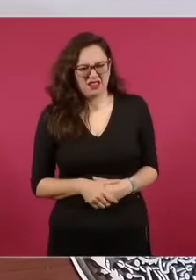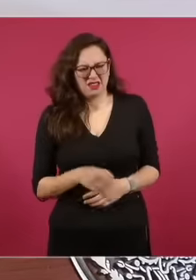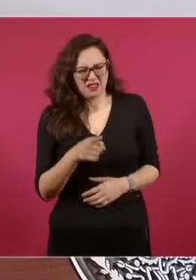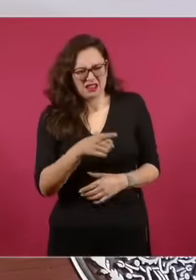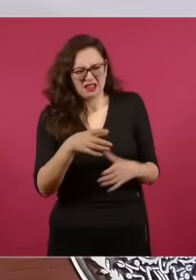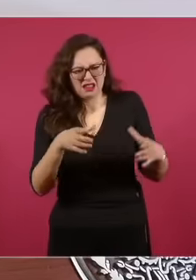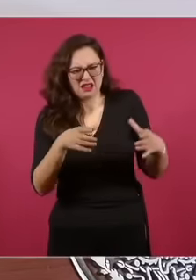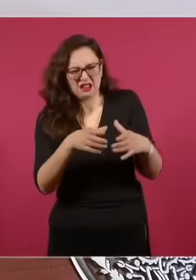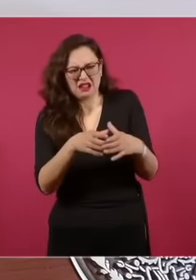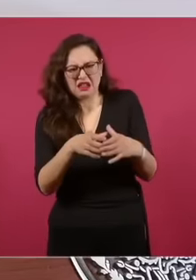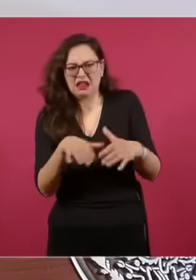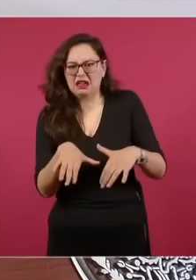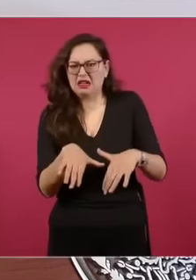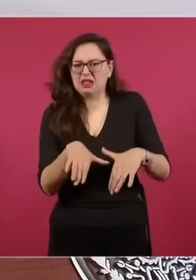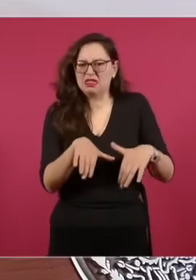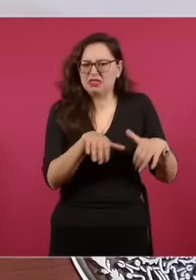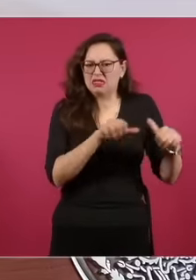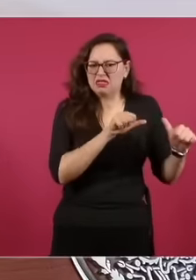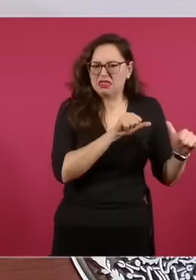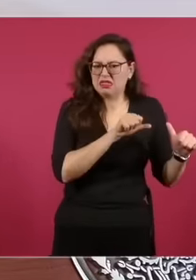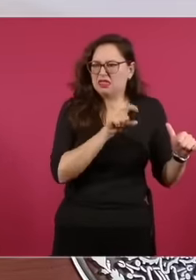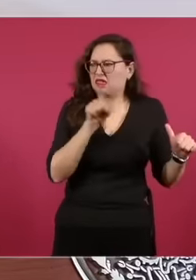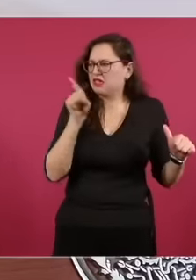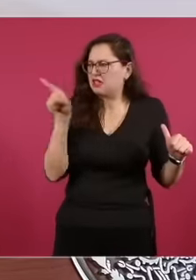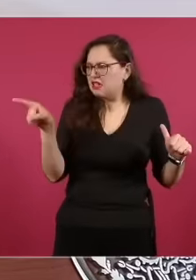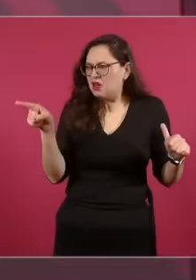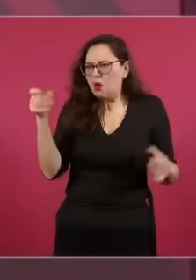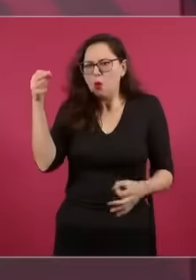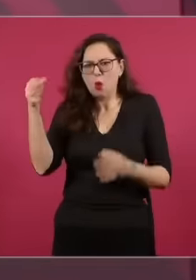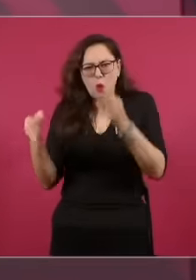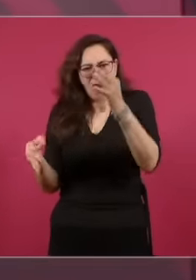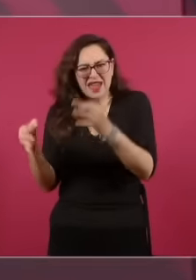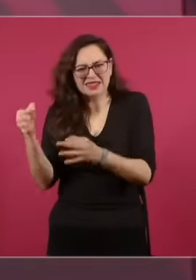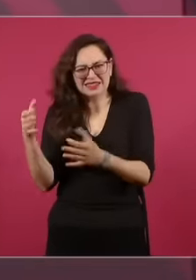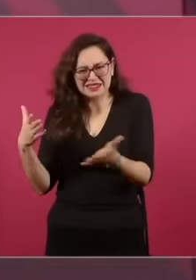a la intromisión